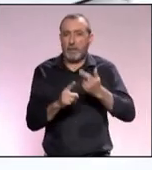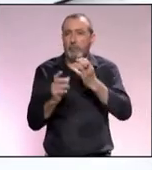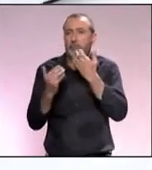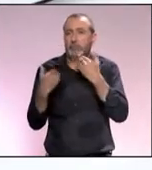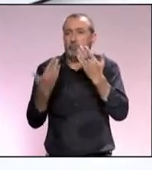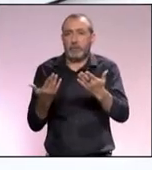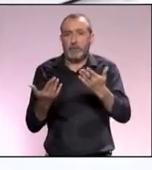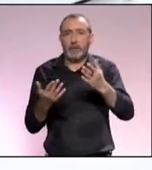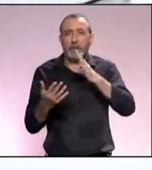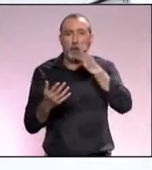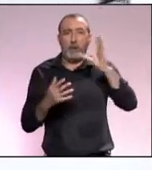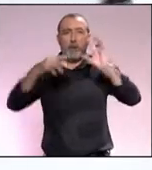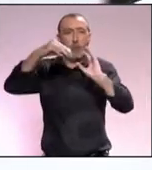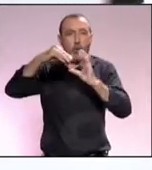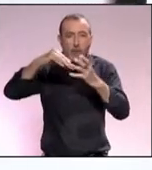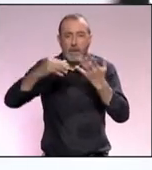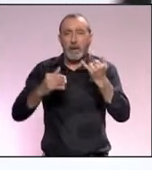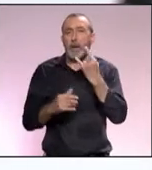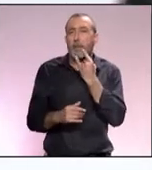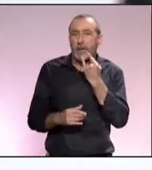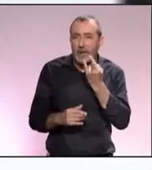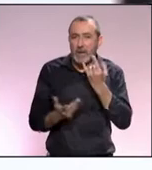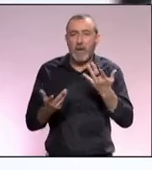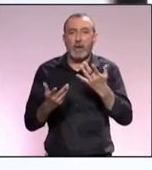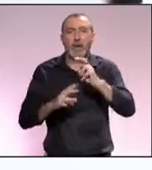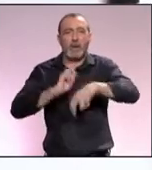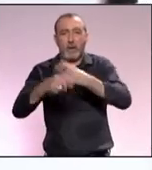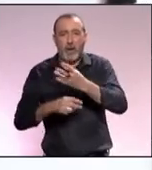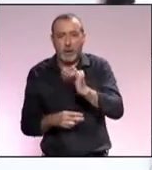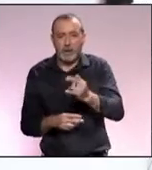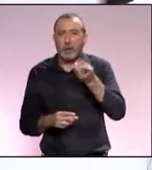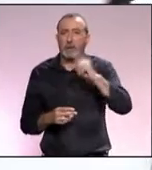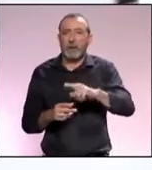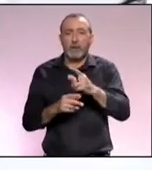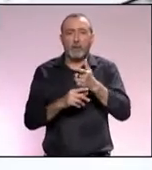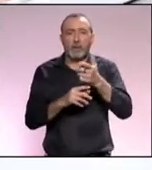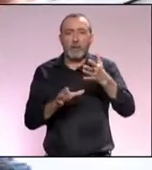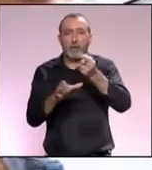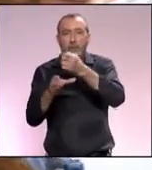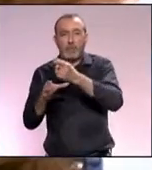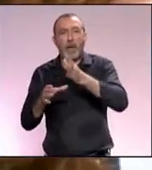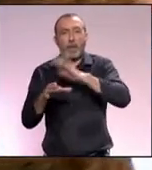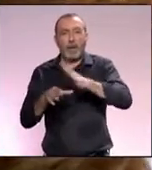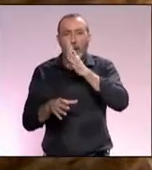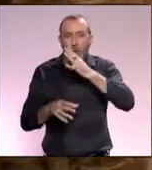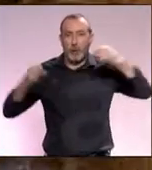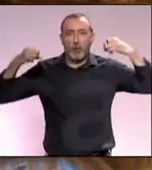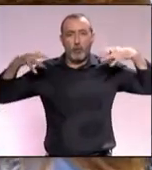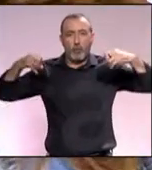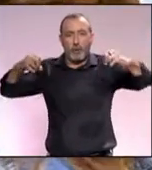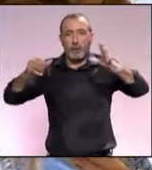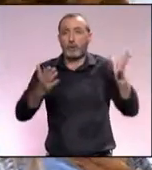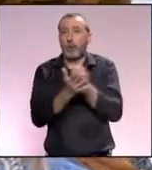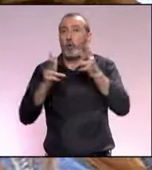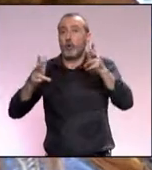tipo de materia específica, como puede ser todo el tema de bombillas, baterías, electricidad, todo este tema, difusores para ahorrar en agua,